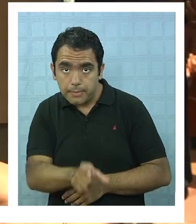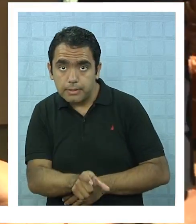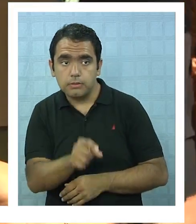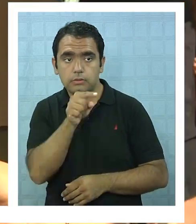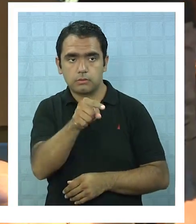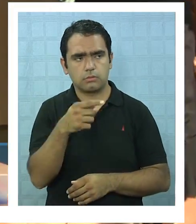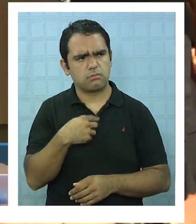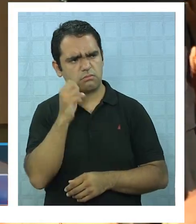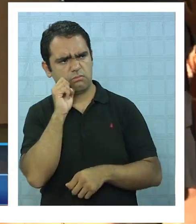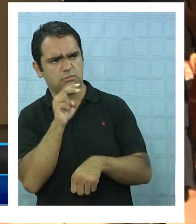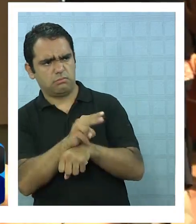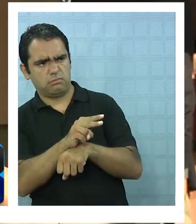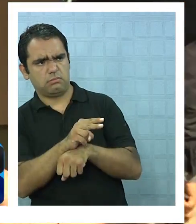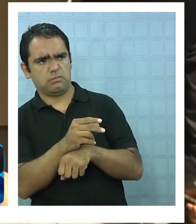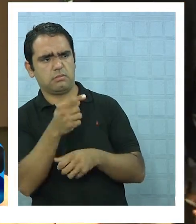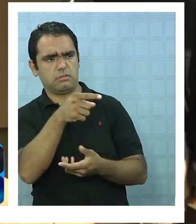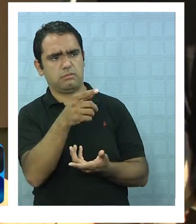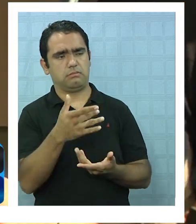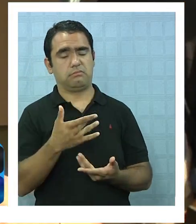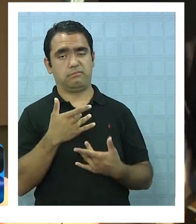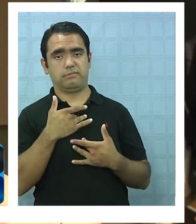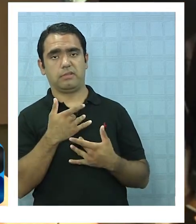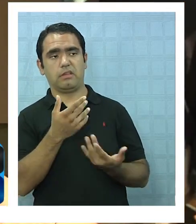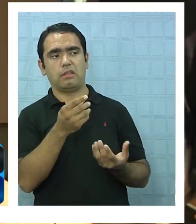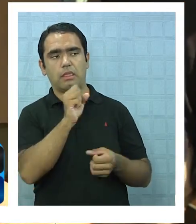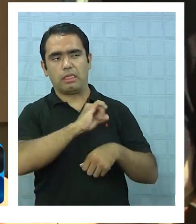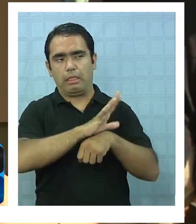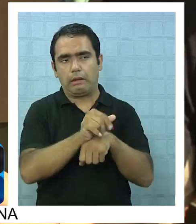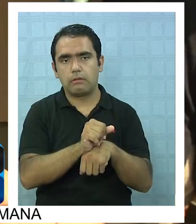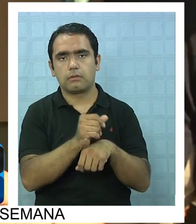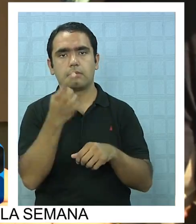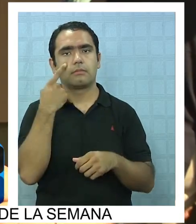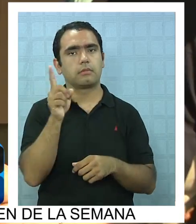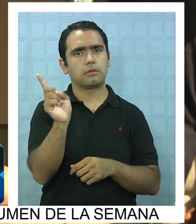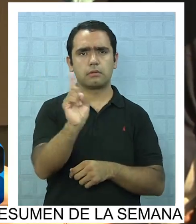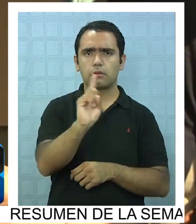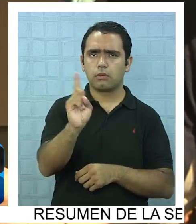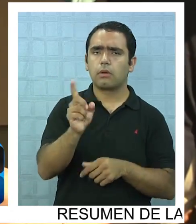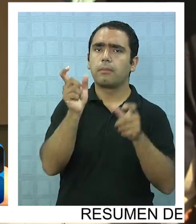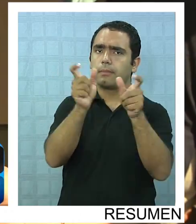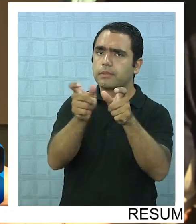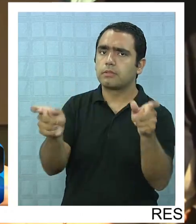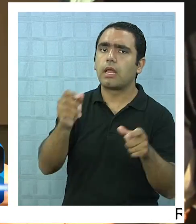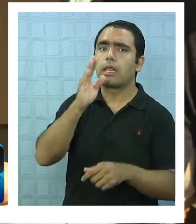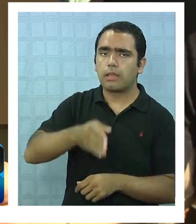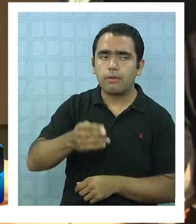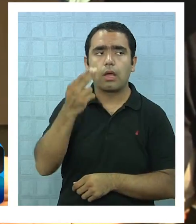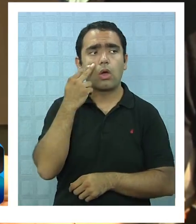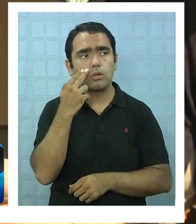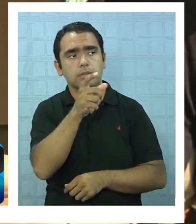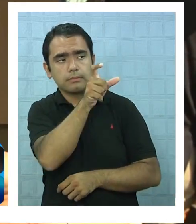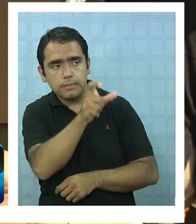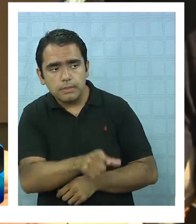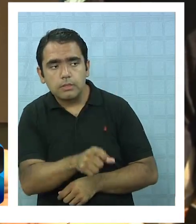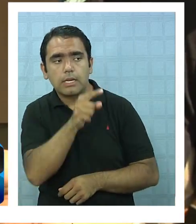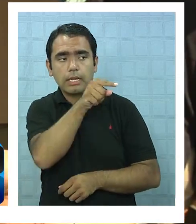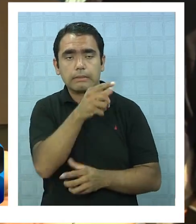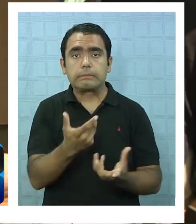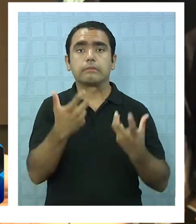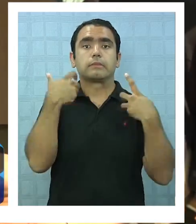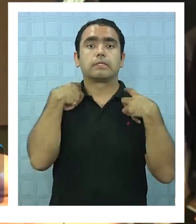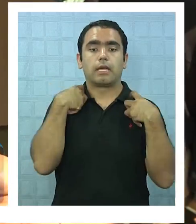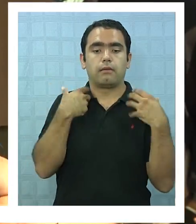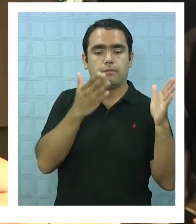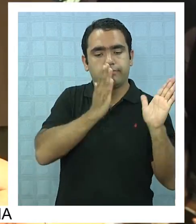pasar por marginal y por delincuente y yo creo que hay que dignificarla desde eso, desde que el vecino tiene que conocer los recicladores y los delincuentes y hacer